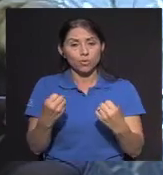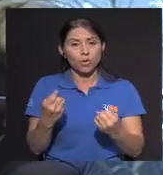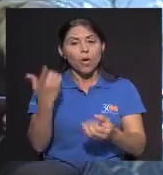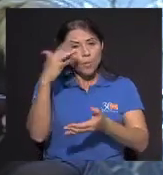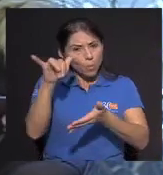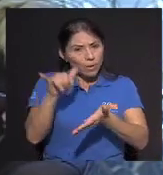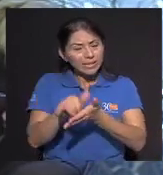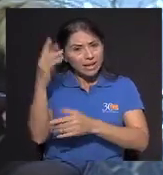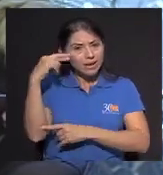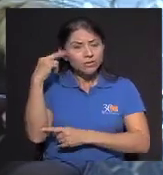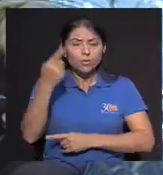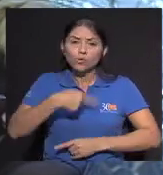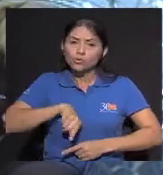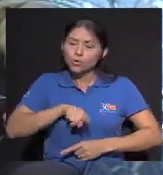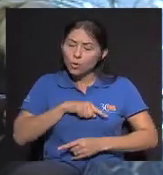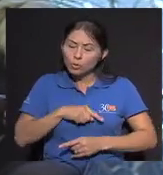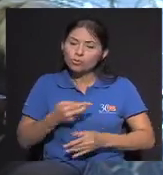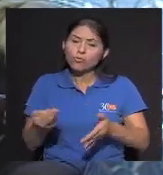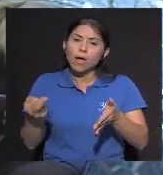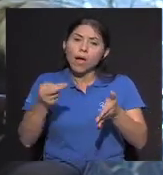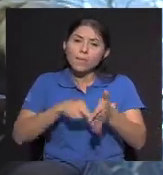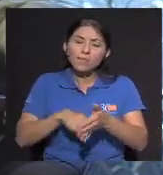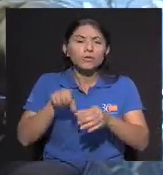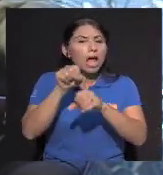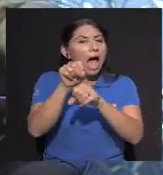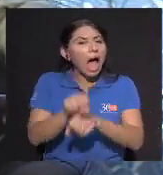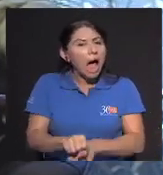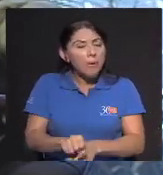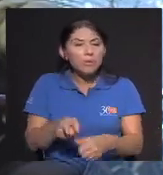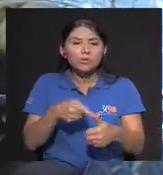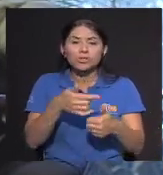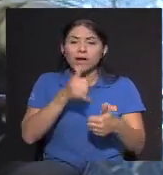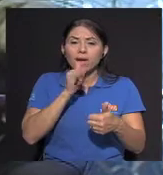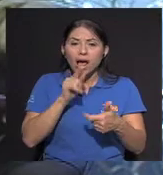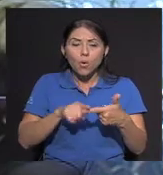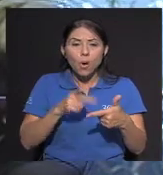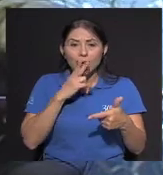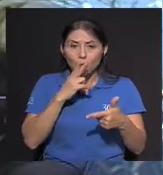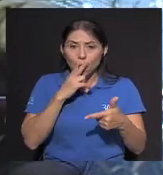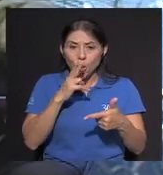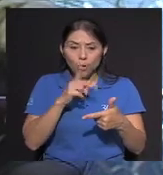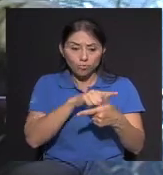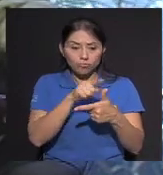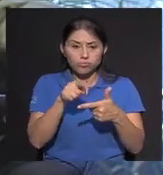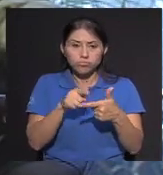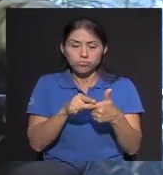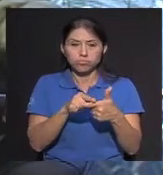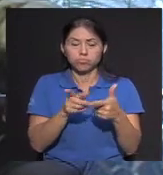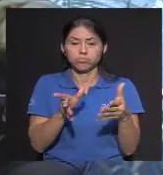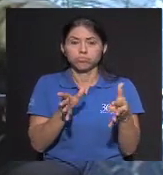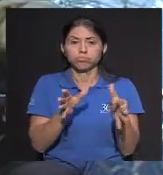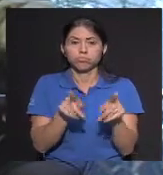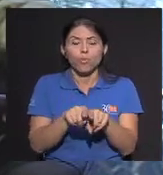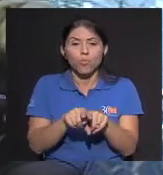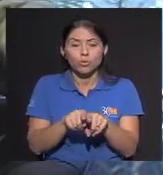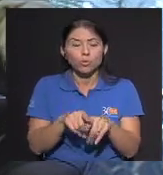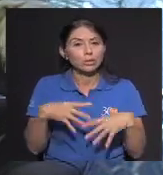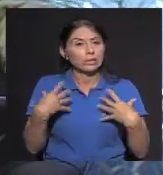insistimos En que Los hábitos Ya sea El tabaco El alcohol Uno potencia A la